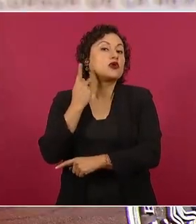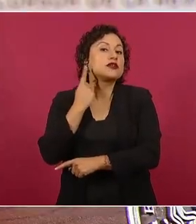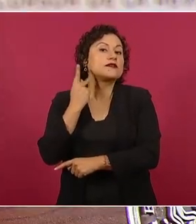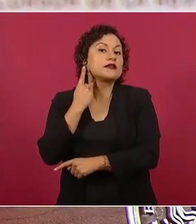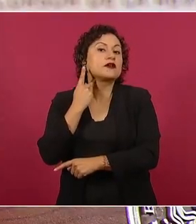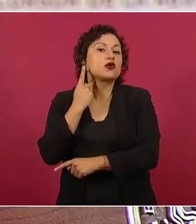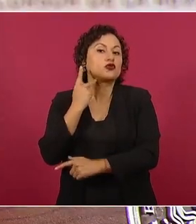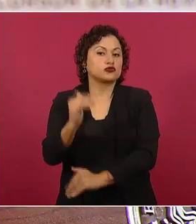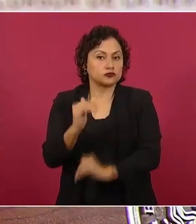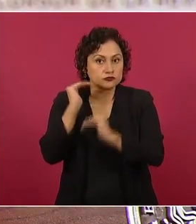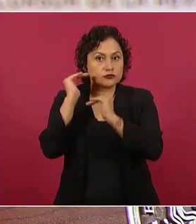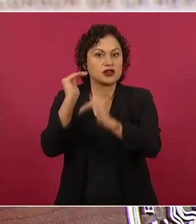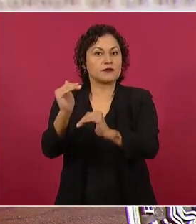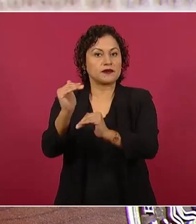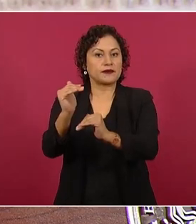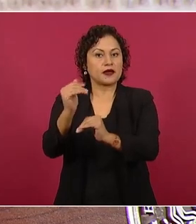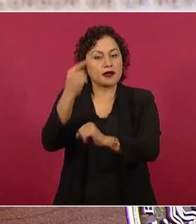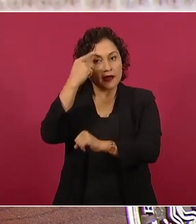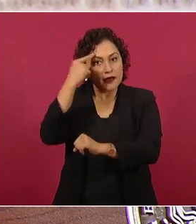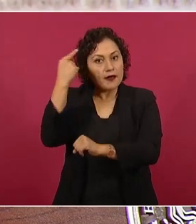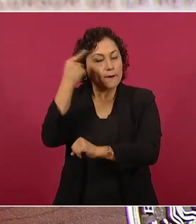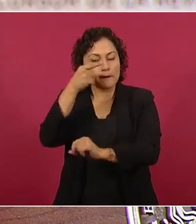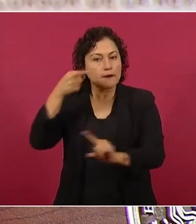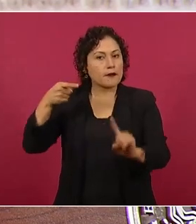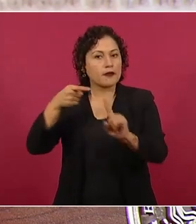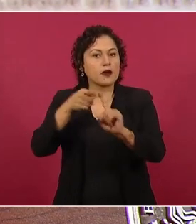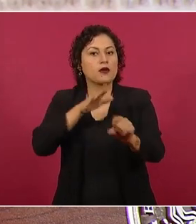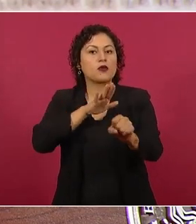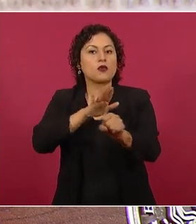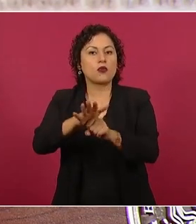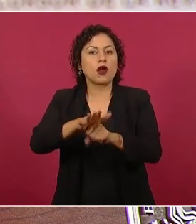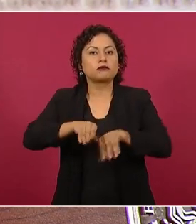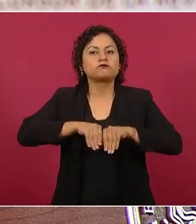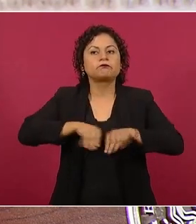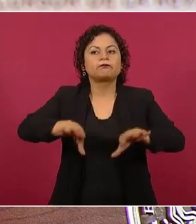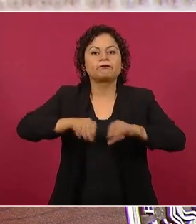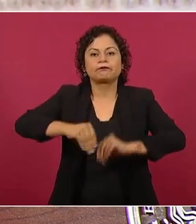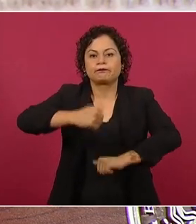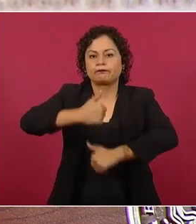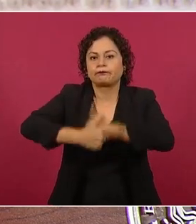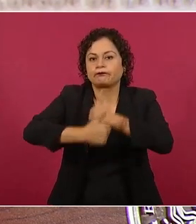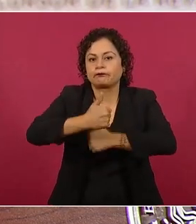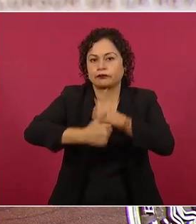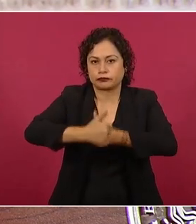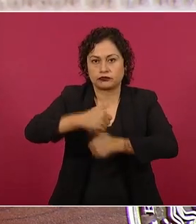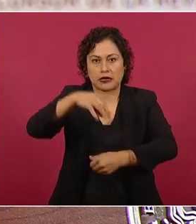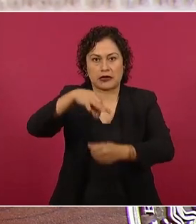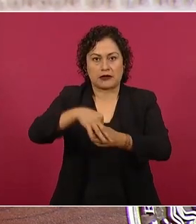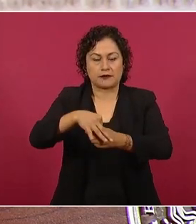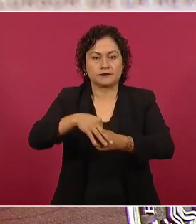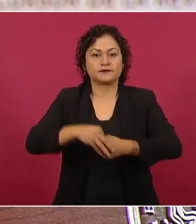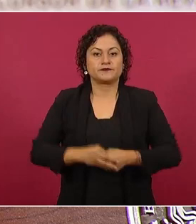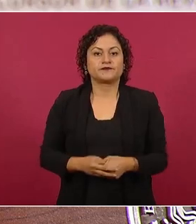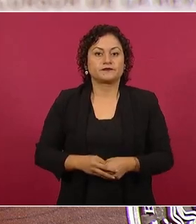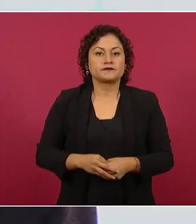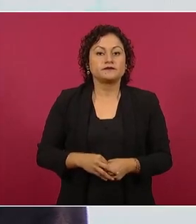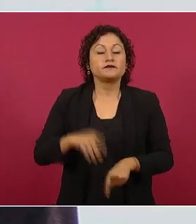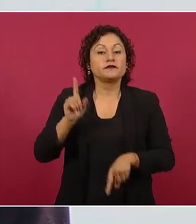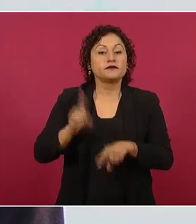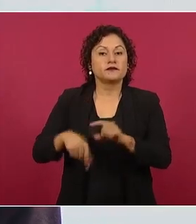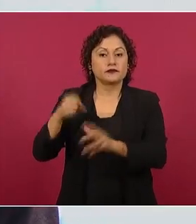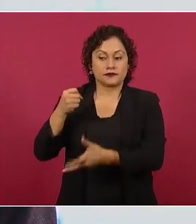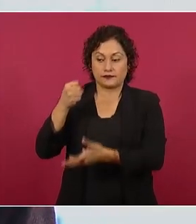para gastos de campaña electoral, suprimiendo el llamado financiamiento